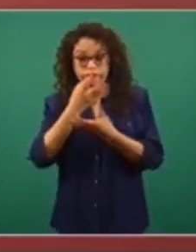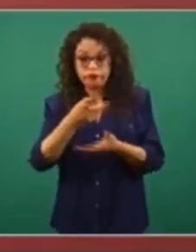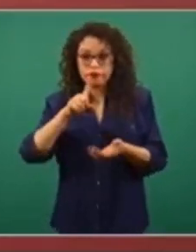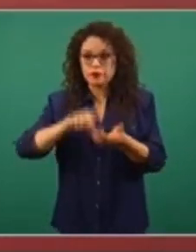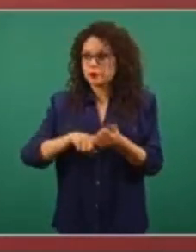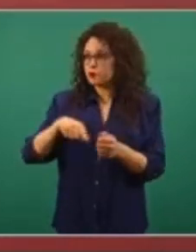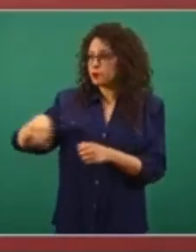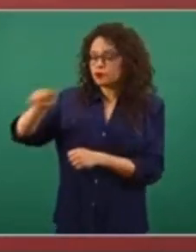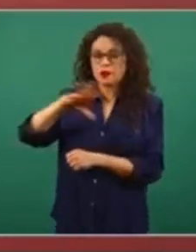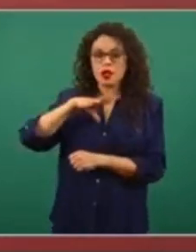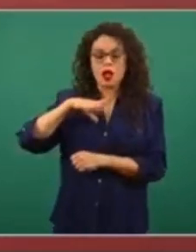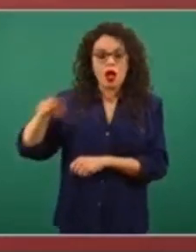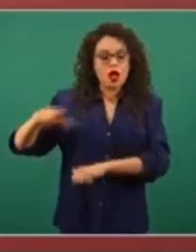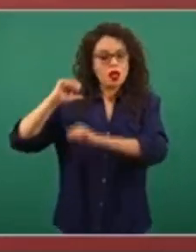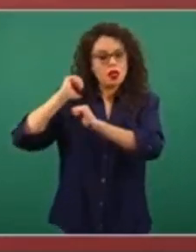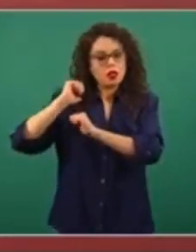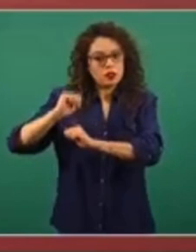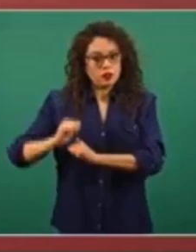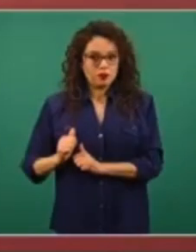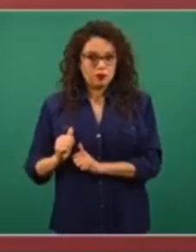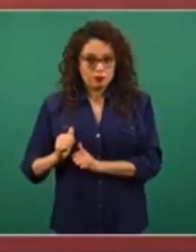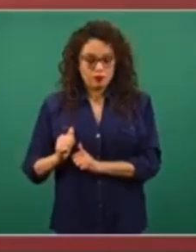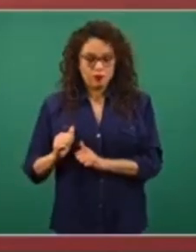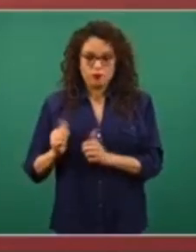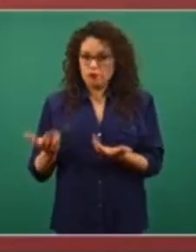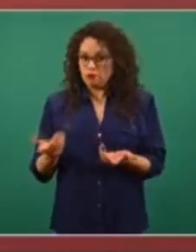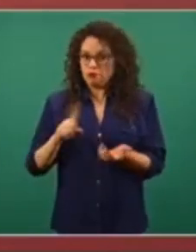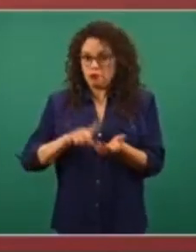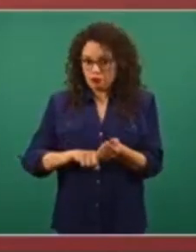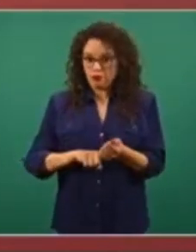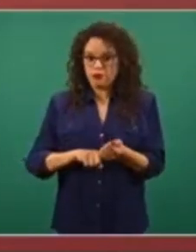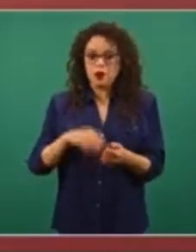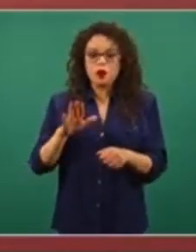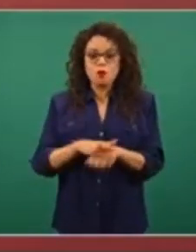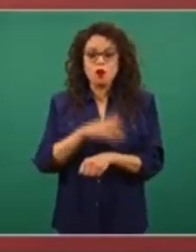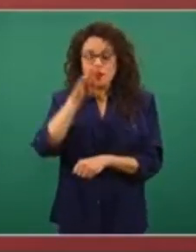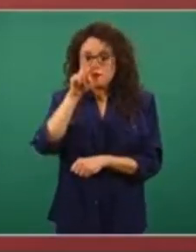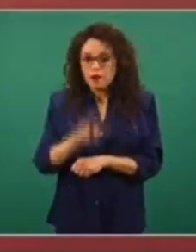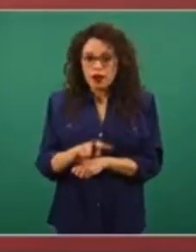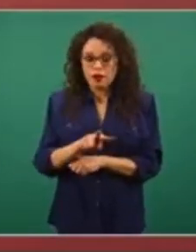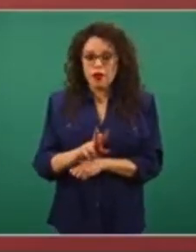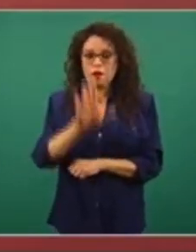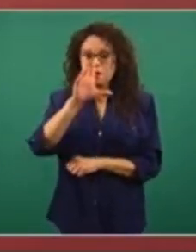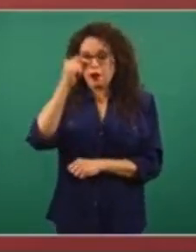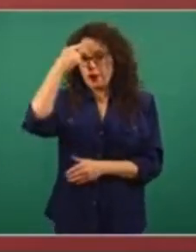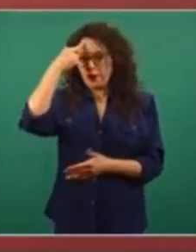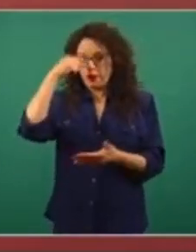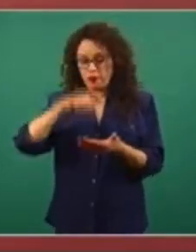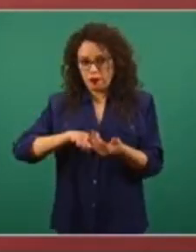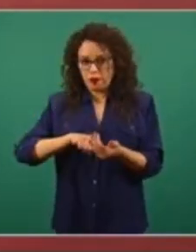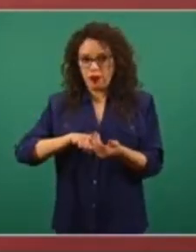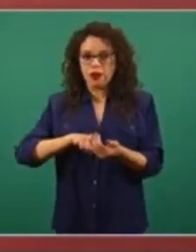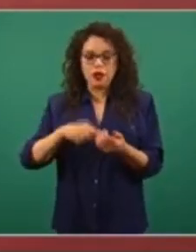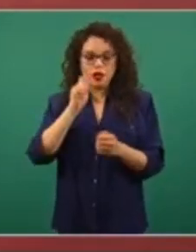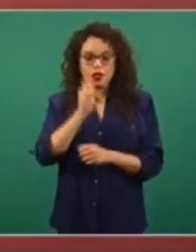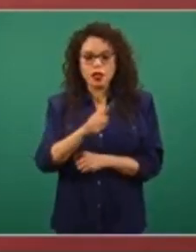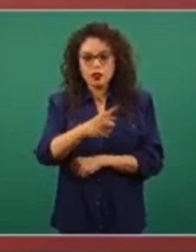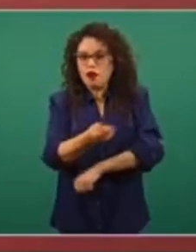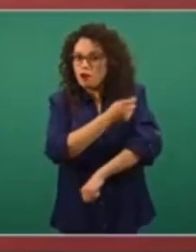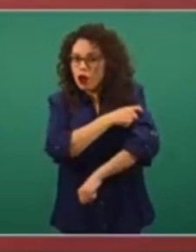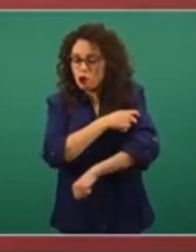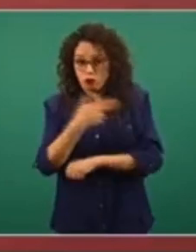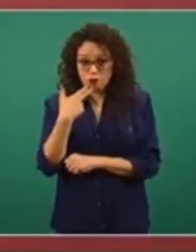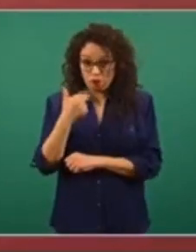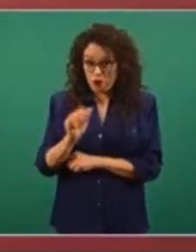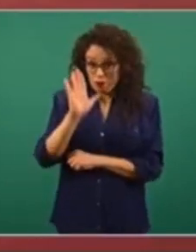se den la libertad de atentar contra la credibilidad de algo tan importante como las vacunas, particularmente en un